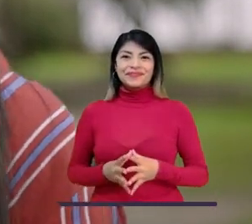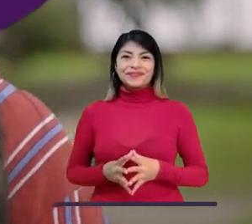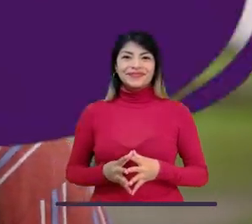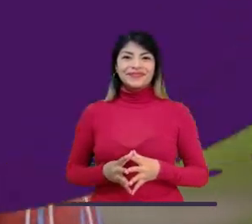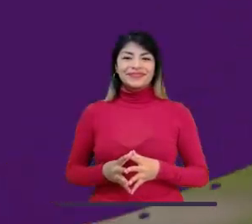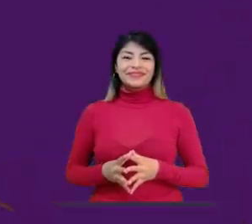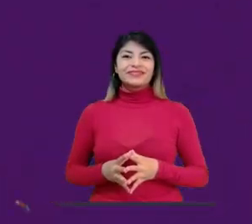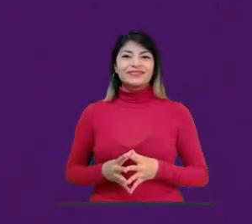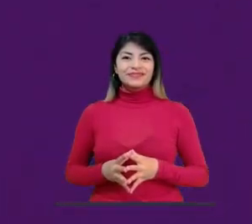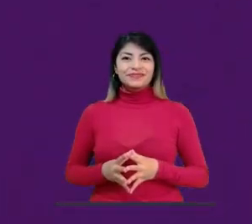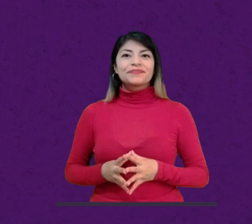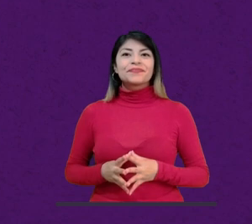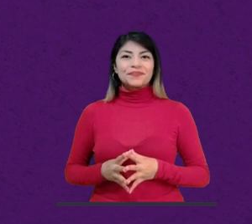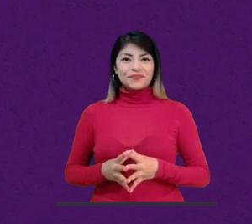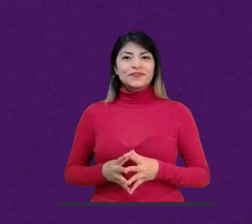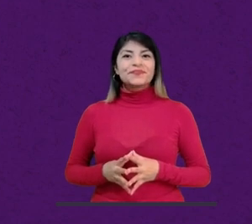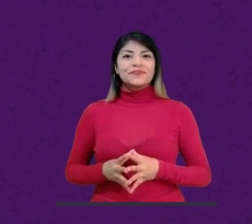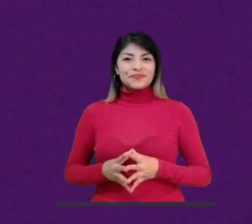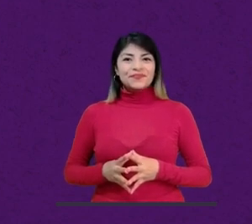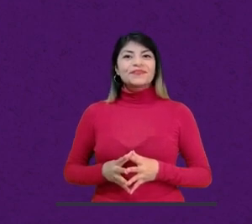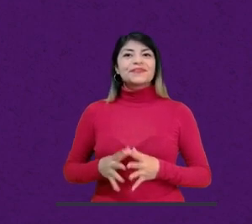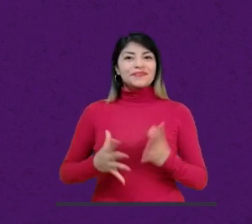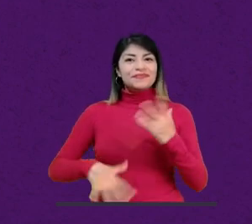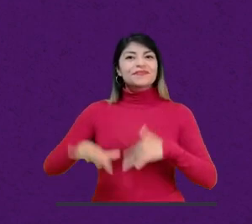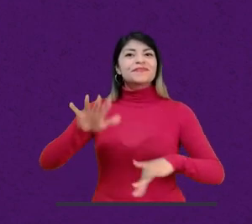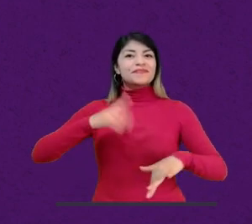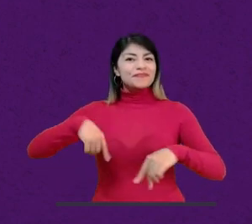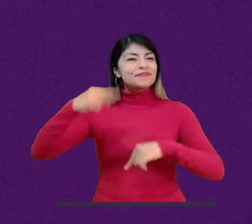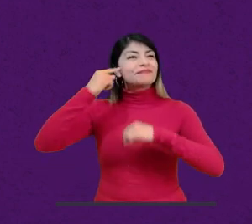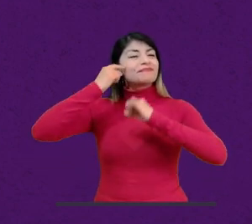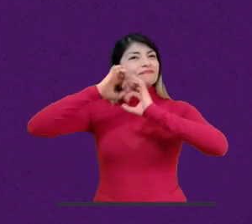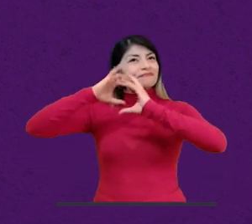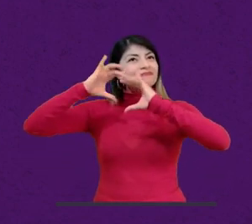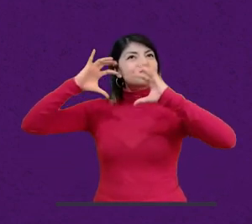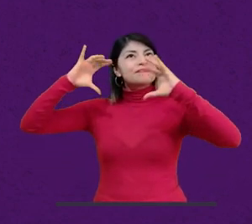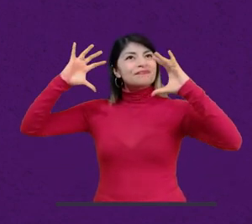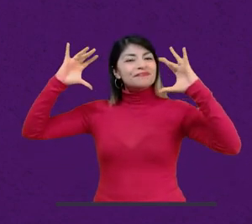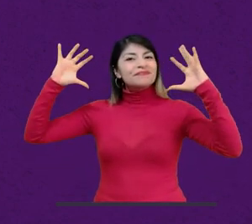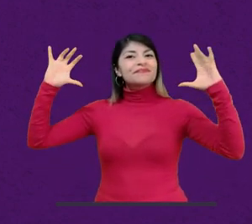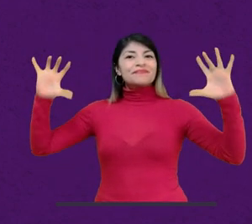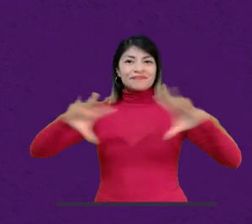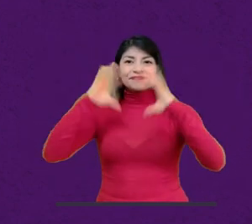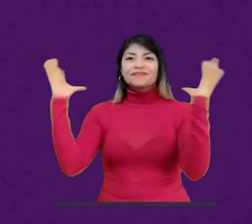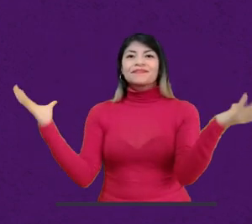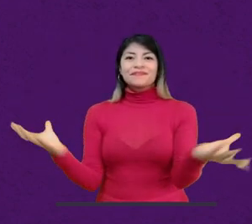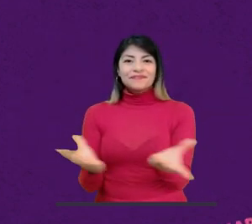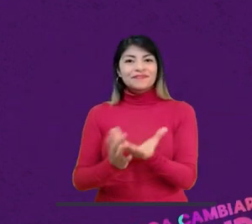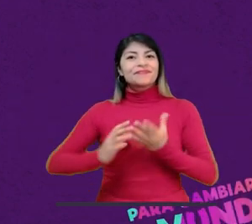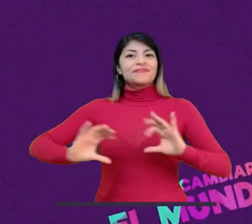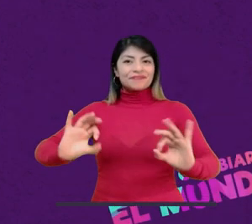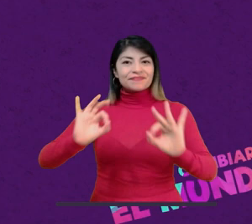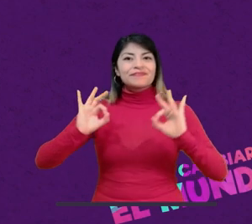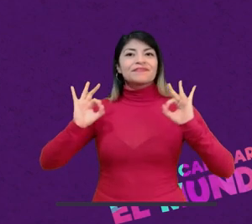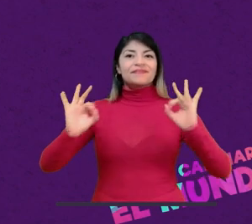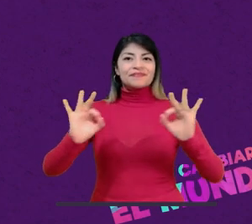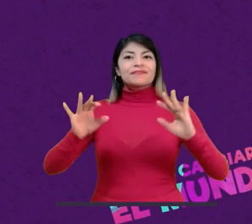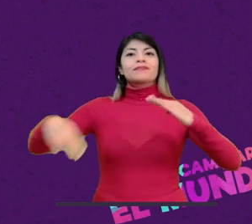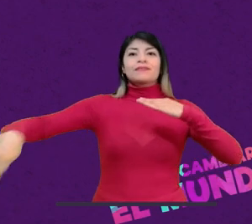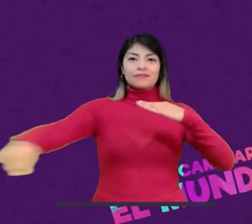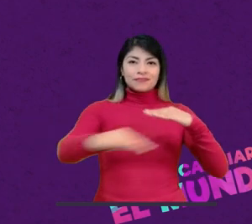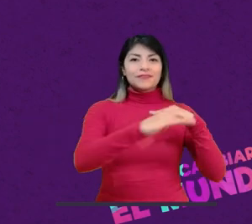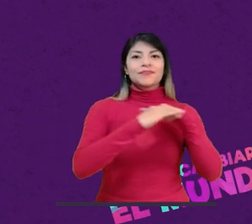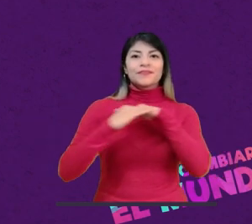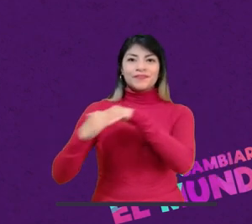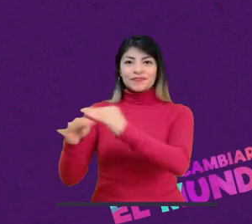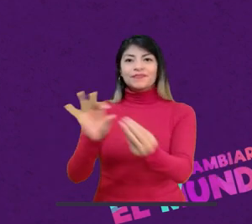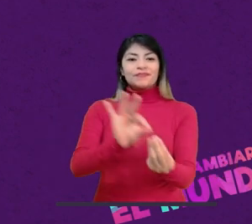A veces suelo pensar en un mundo más genial, donde la igualdad sea